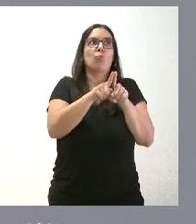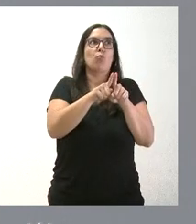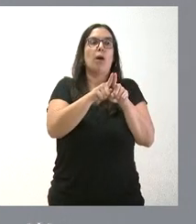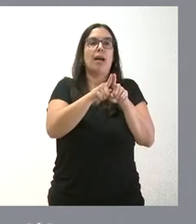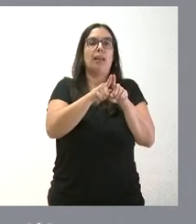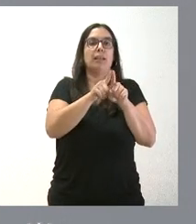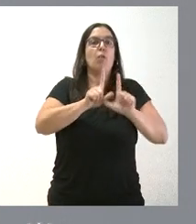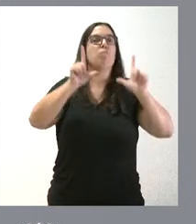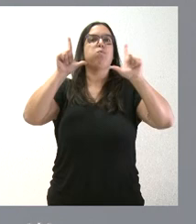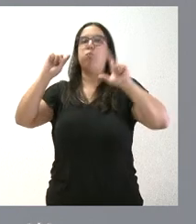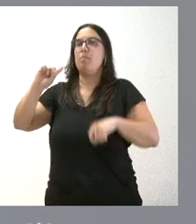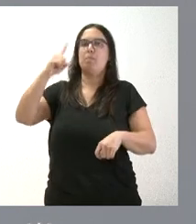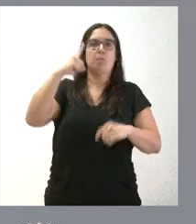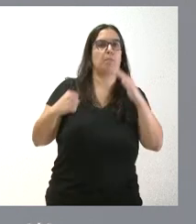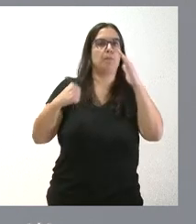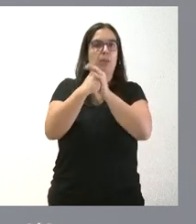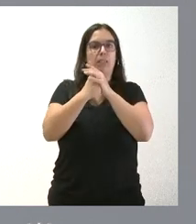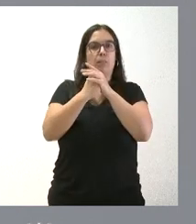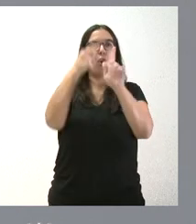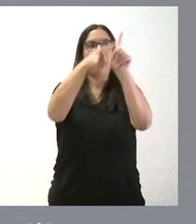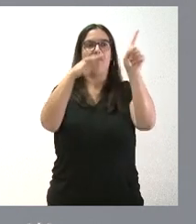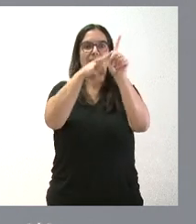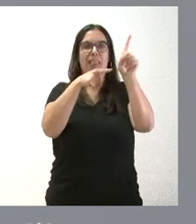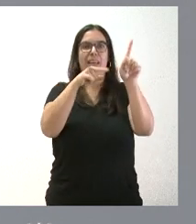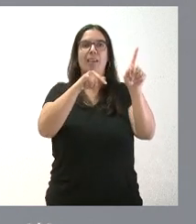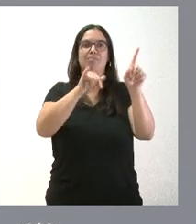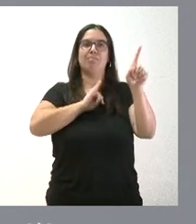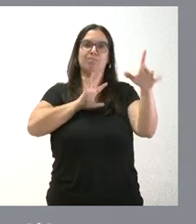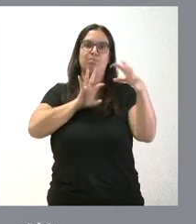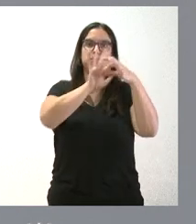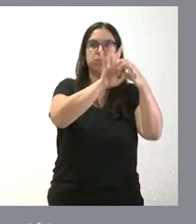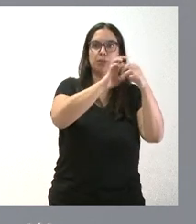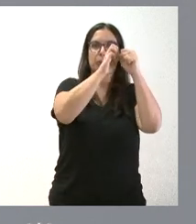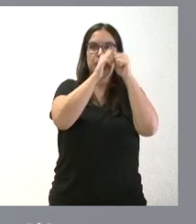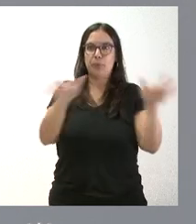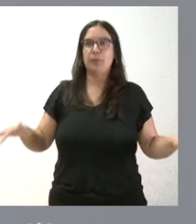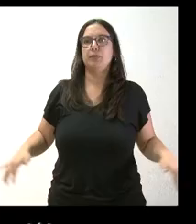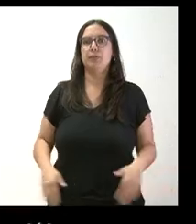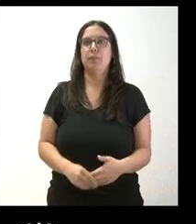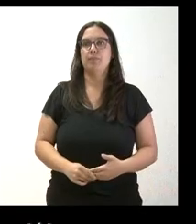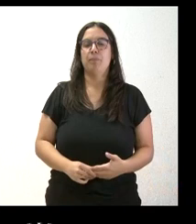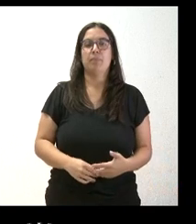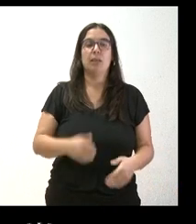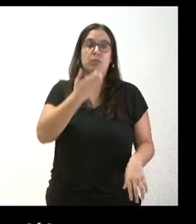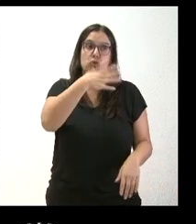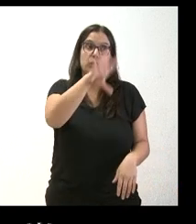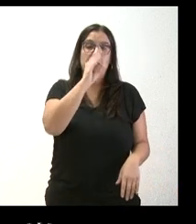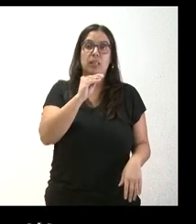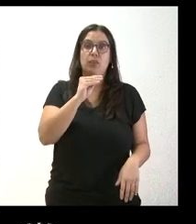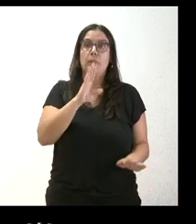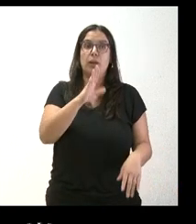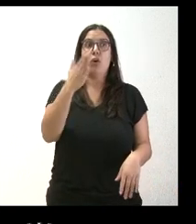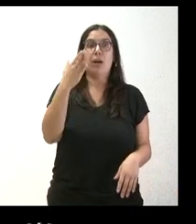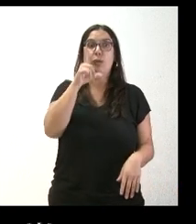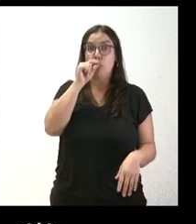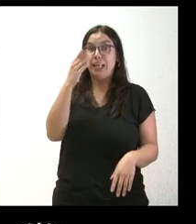la mayor presencia posible desde el punto de vista de la referencia de la identificación de Castilla y León como comunidad excelente. Yo lo entiendo, pero es que ustedes lo tenían puesto